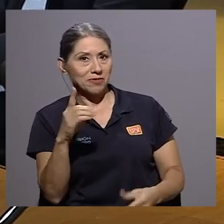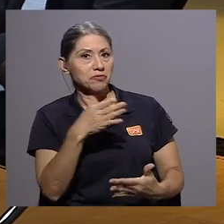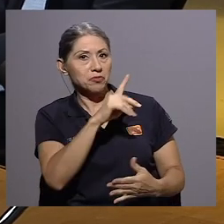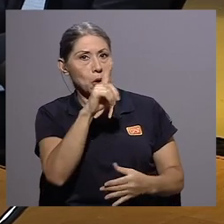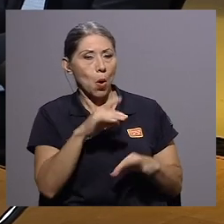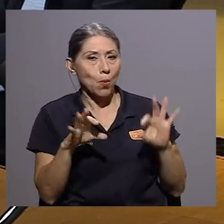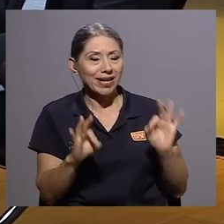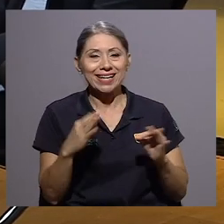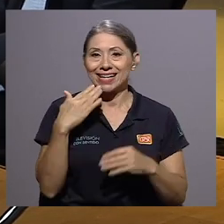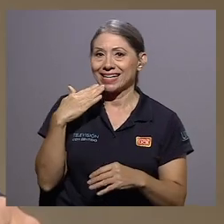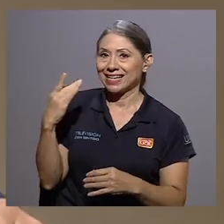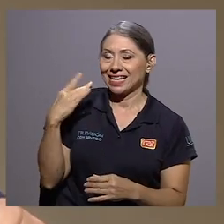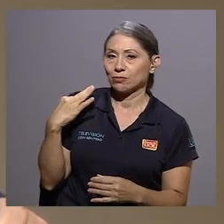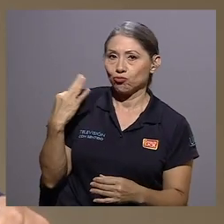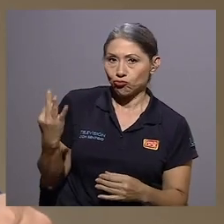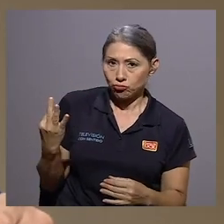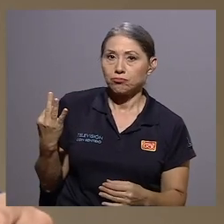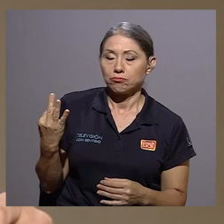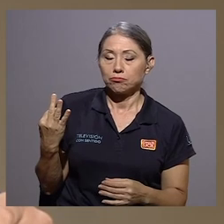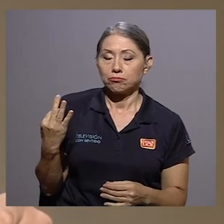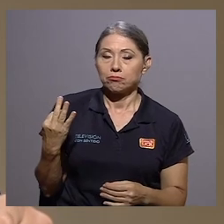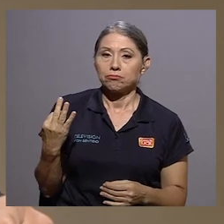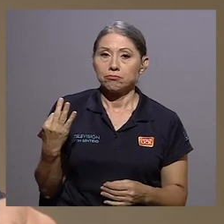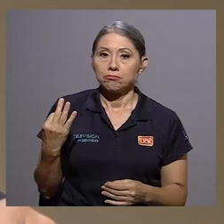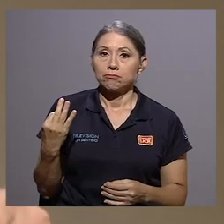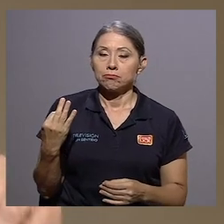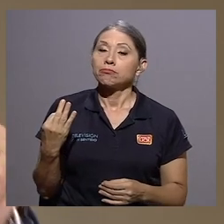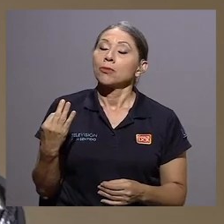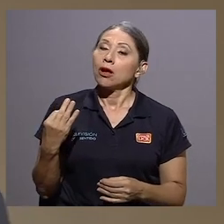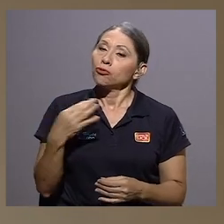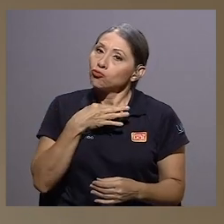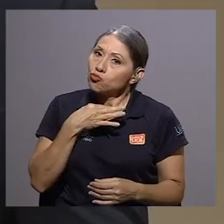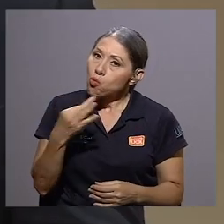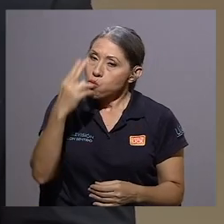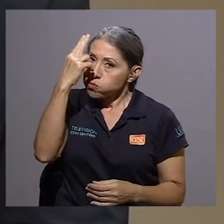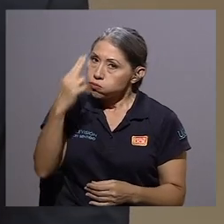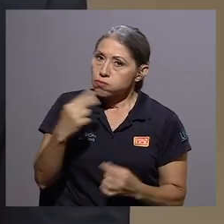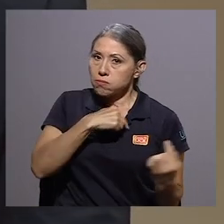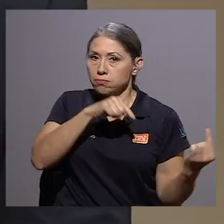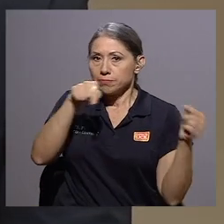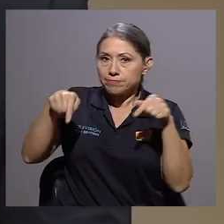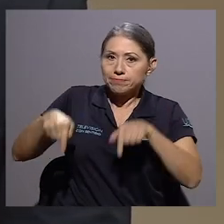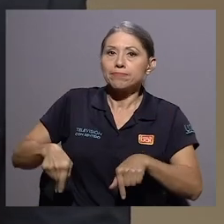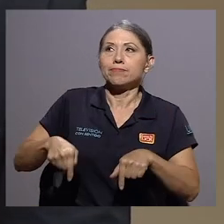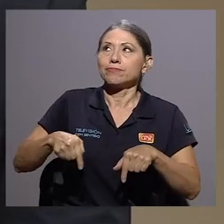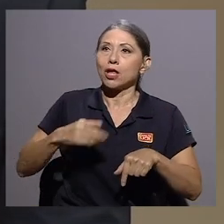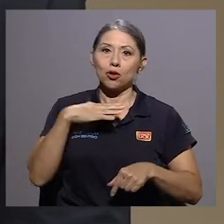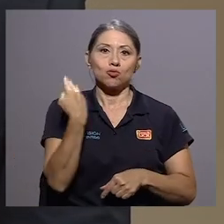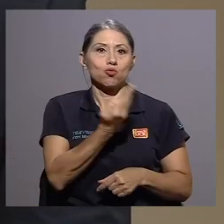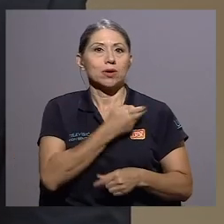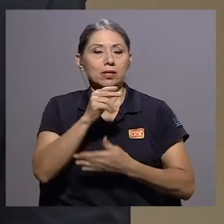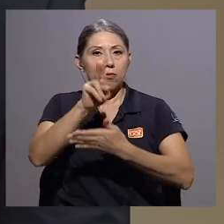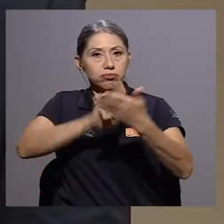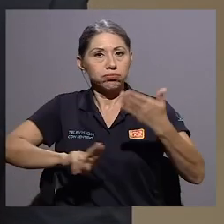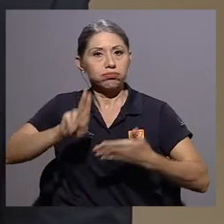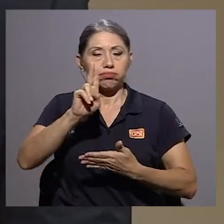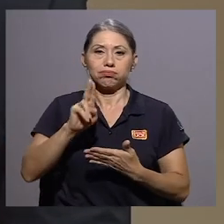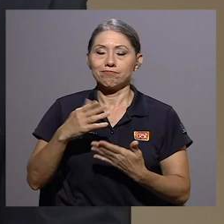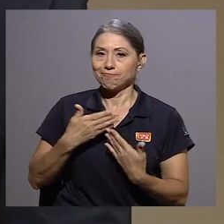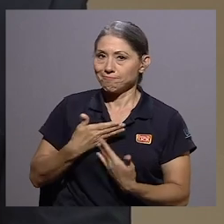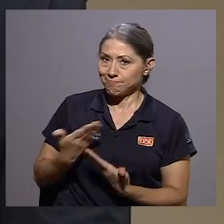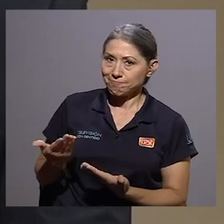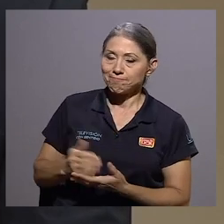Don Marco Durante. ¿Cómo está, don Marco? Muchísimas gracias por la invitación. Es un gusto y un honor estar acá,